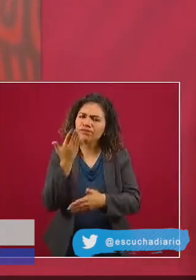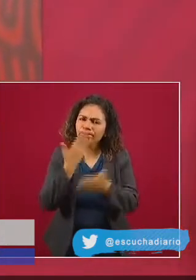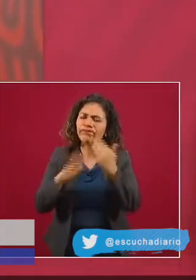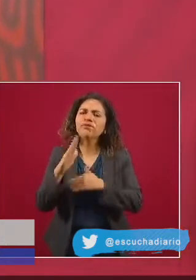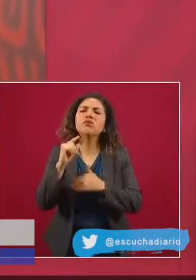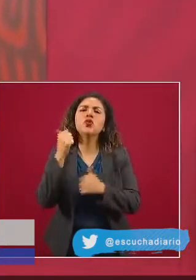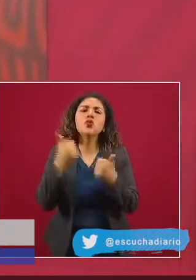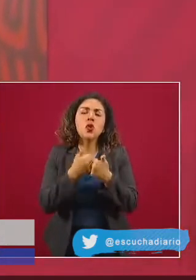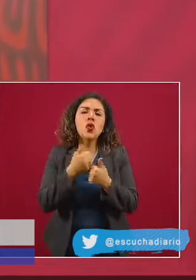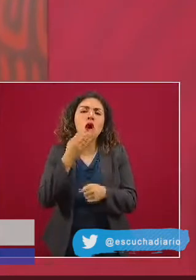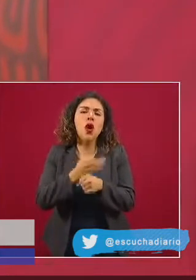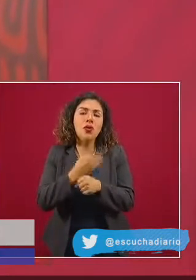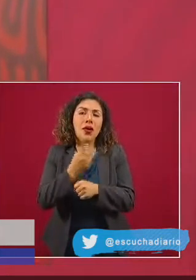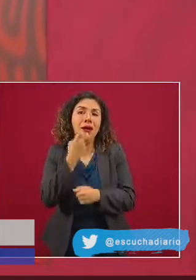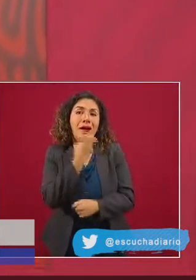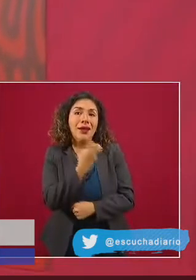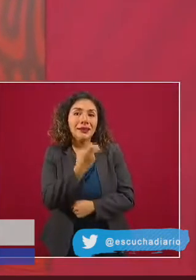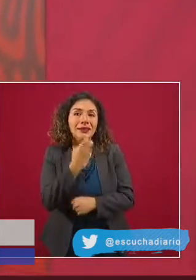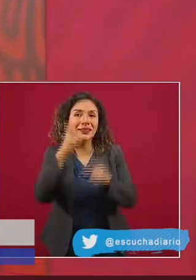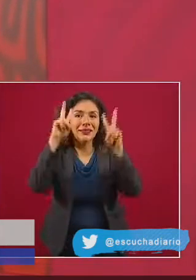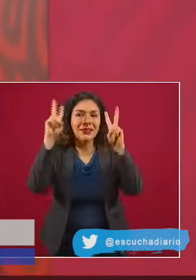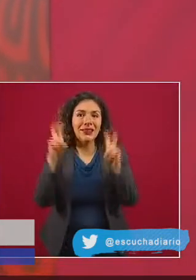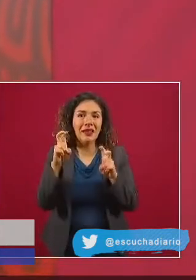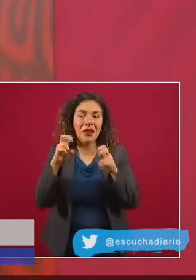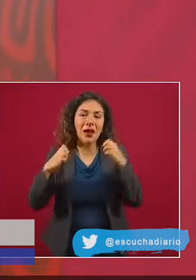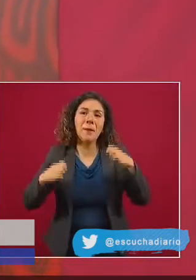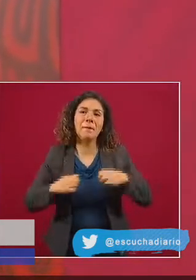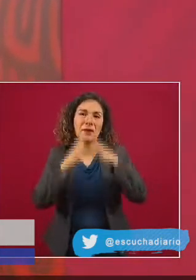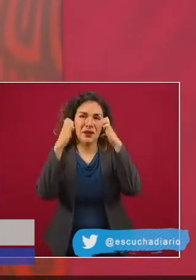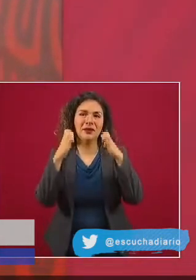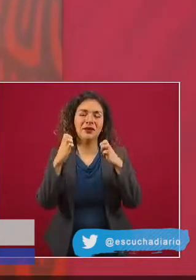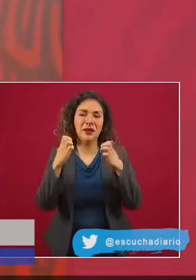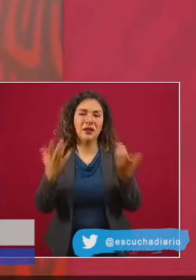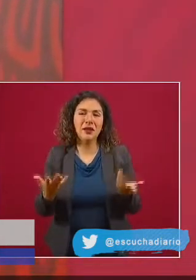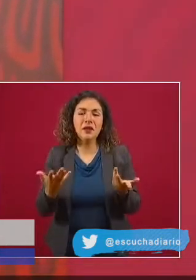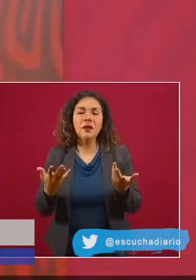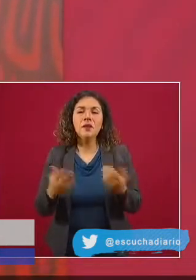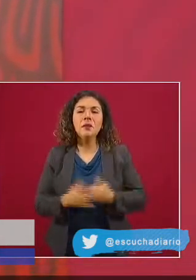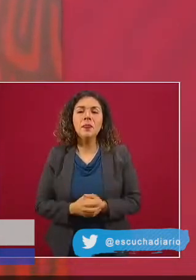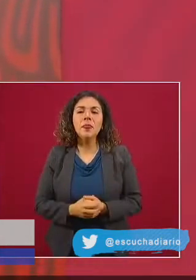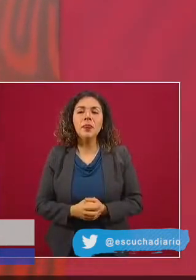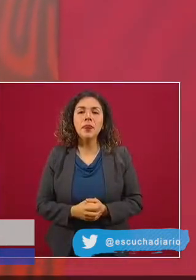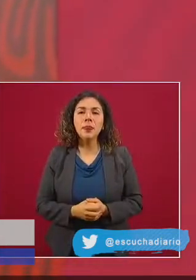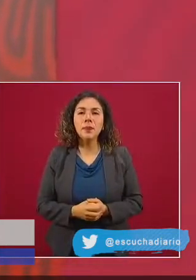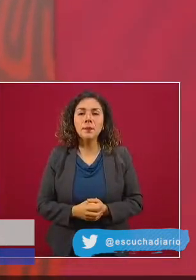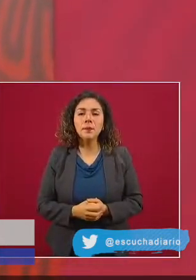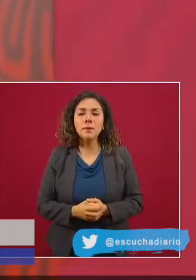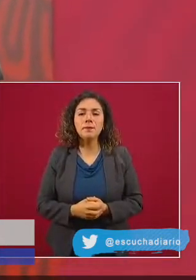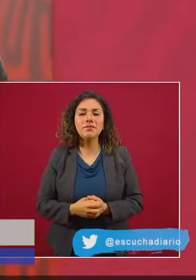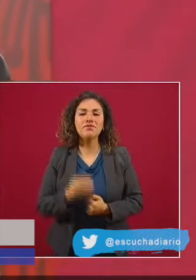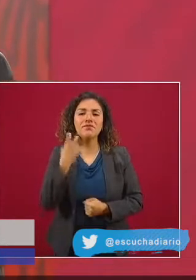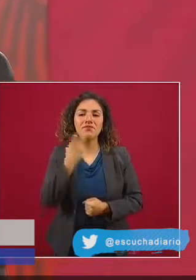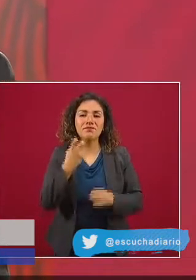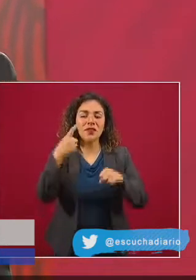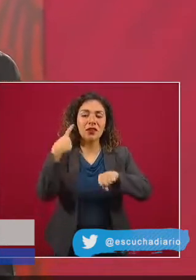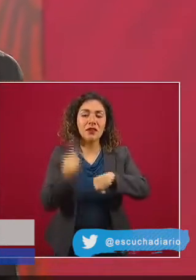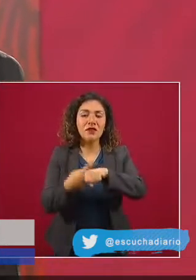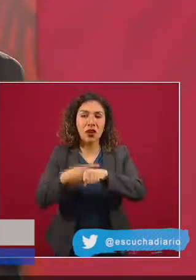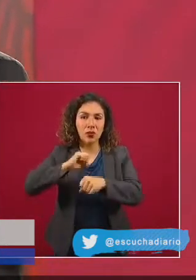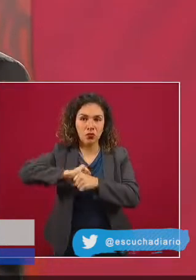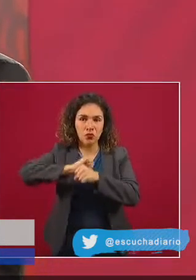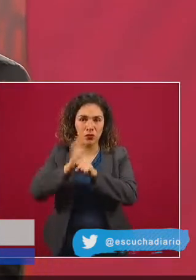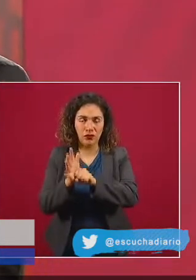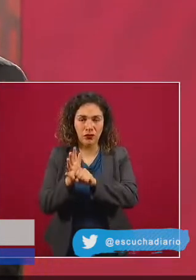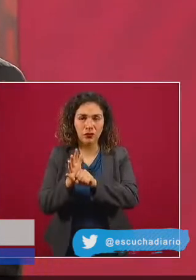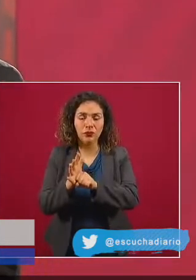llegará el momento en que se tenga 0% de crecimiento de nuevos casos en el país Por su parte, el canciller Marcelo Ebrard reporta que hasta el momento